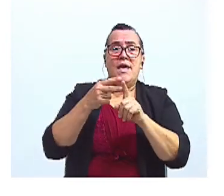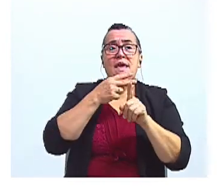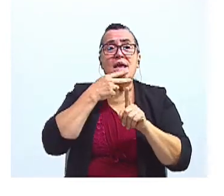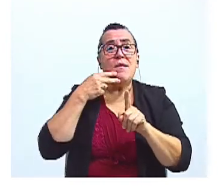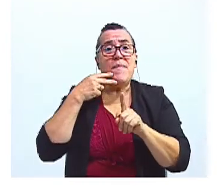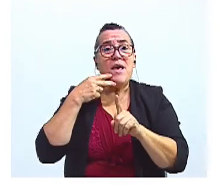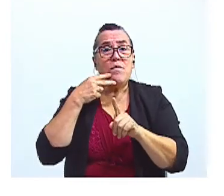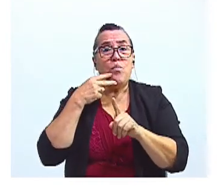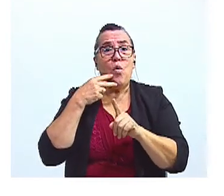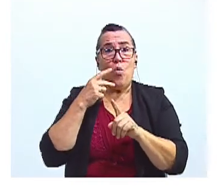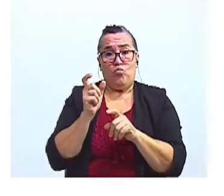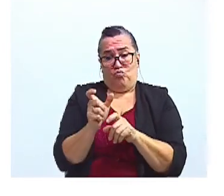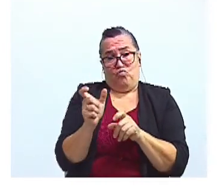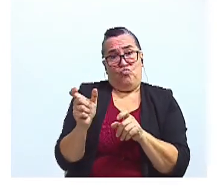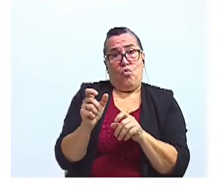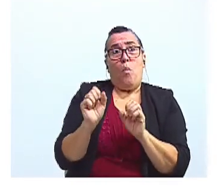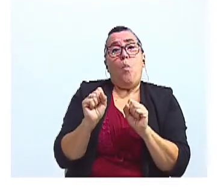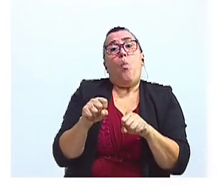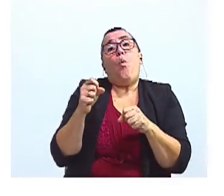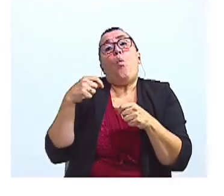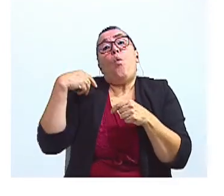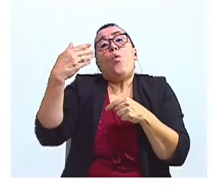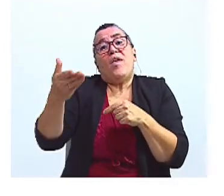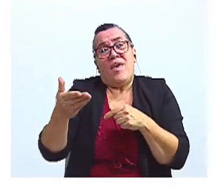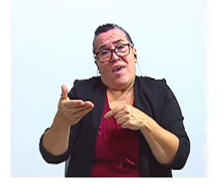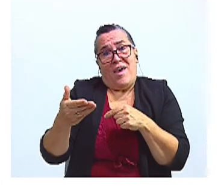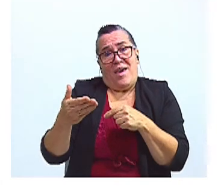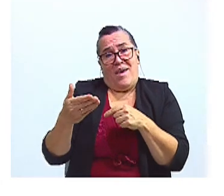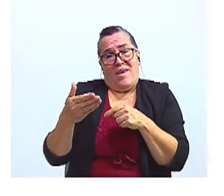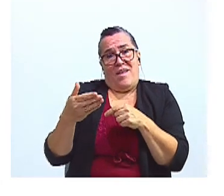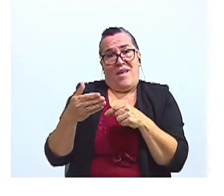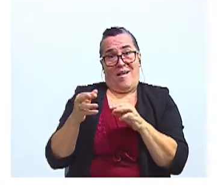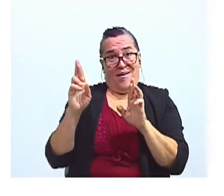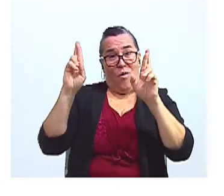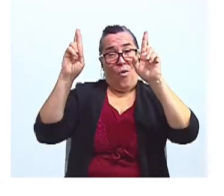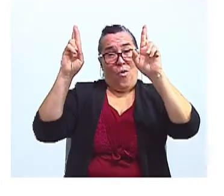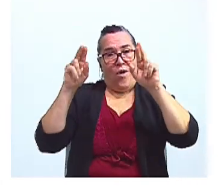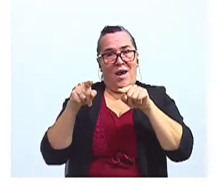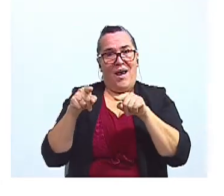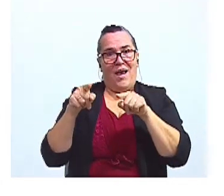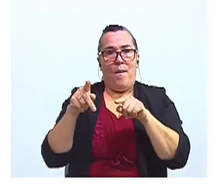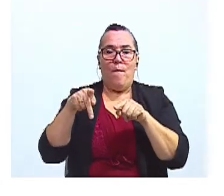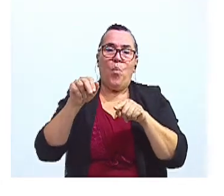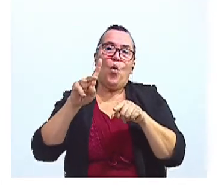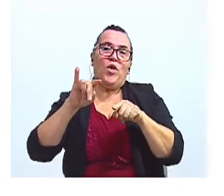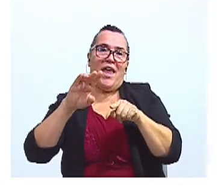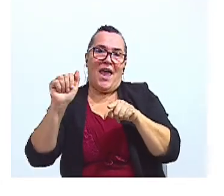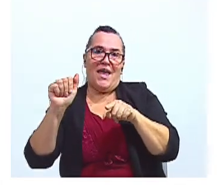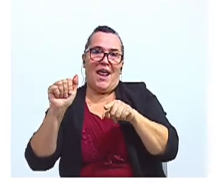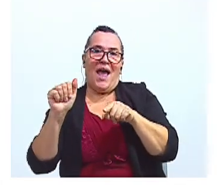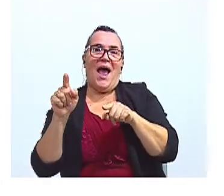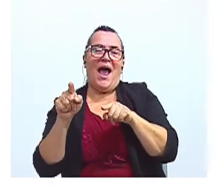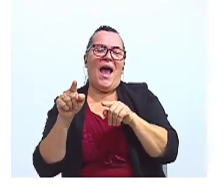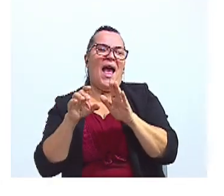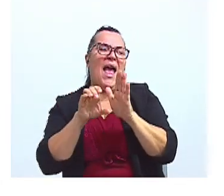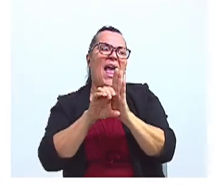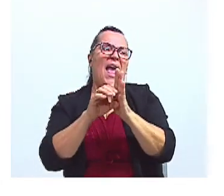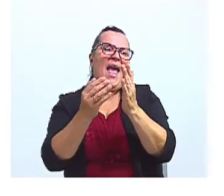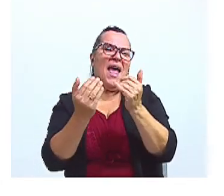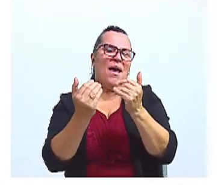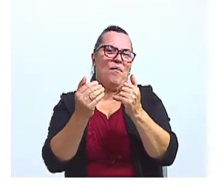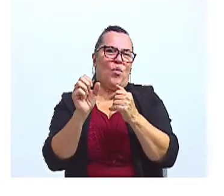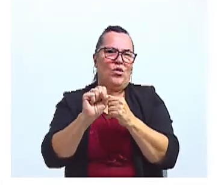subjuntivo es pudiera ir a la playa. ¿Está bien? Entonces, ¿puedes darme un ejemplo de